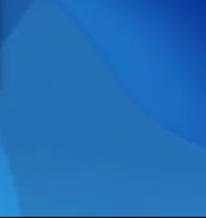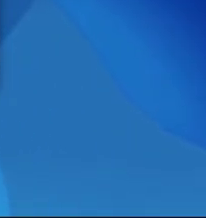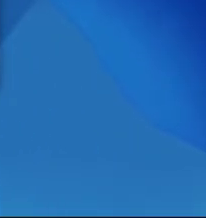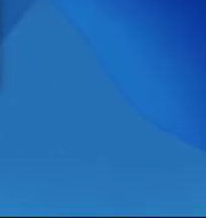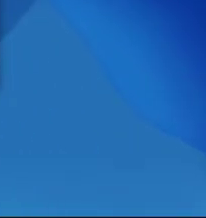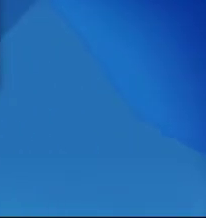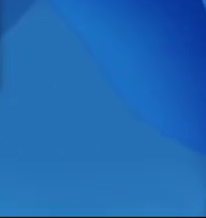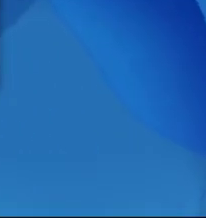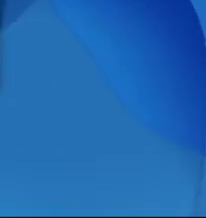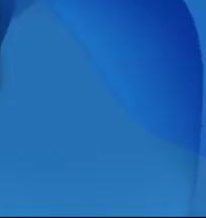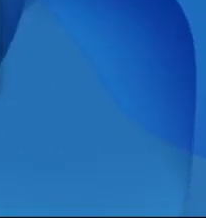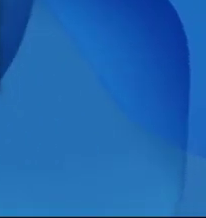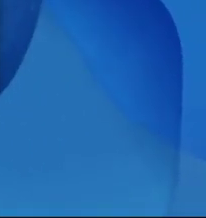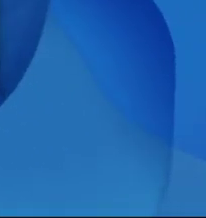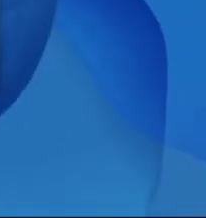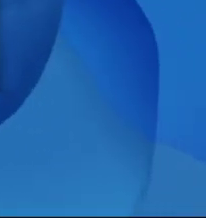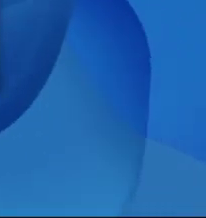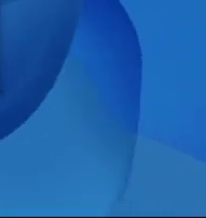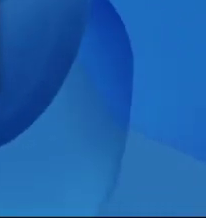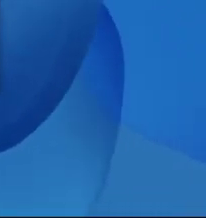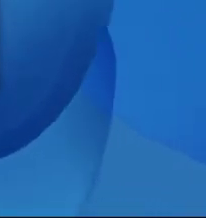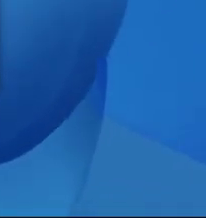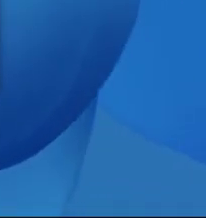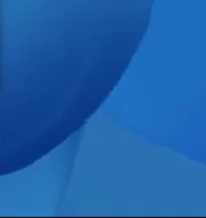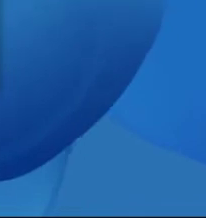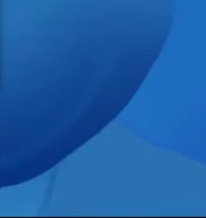¡Veamos la correspondencia!